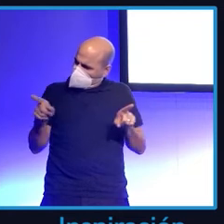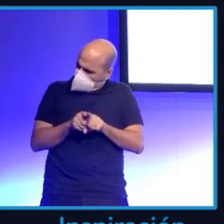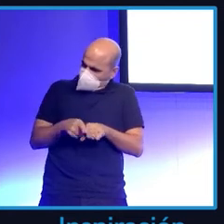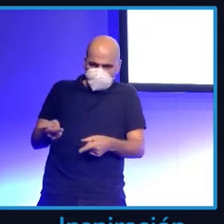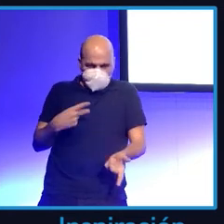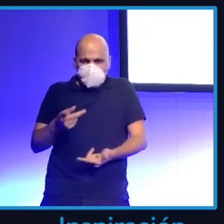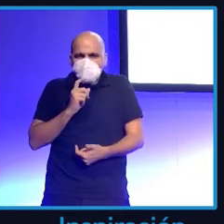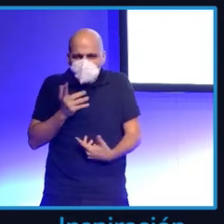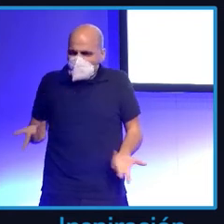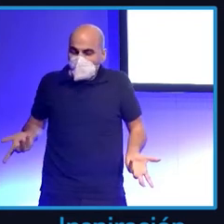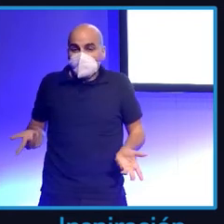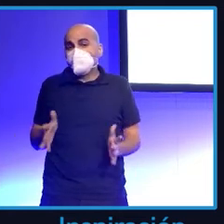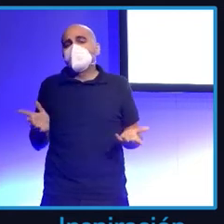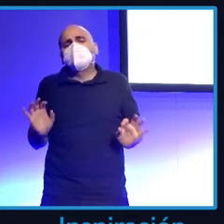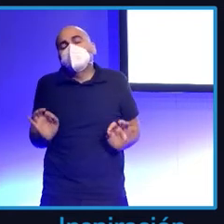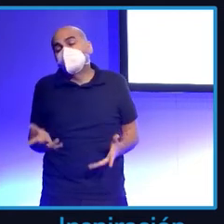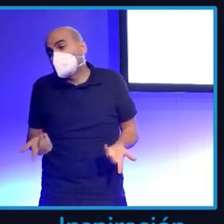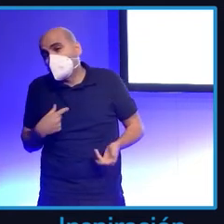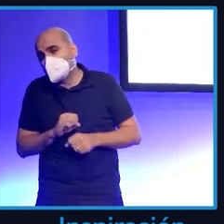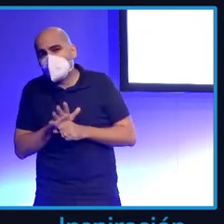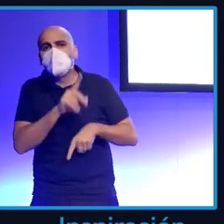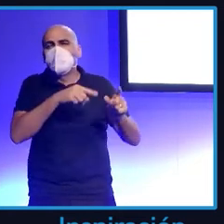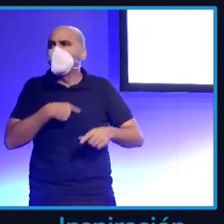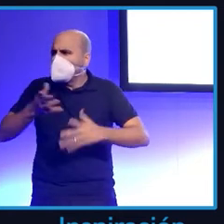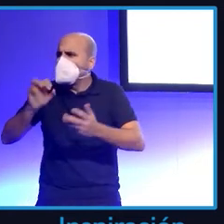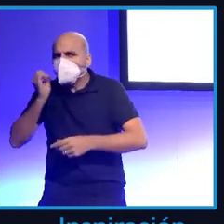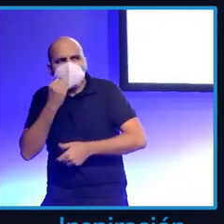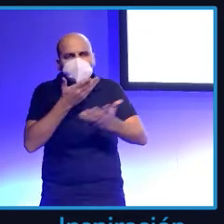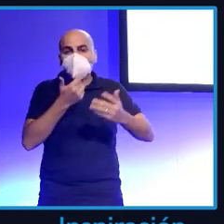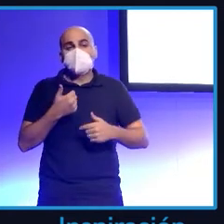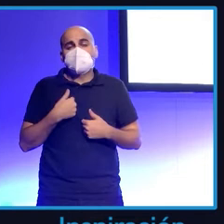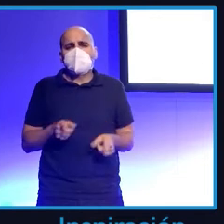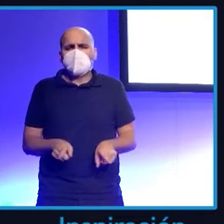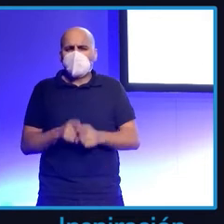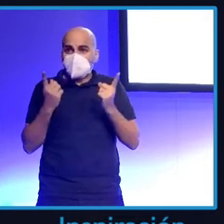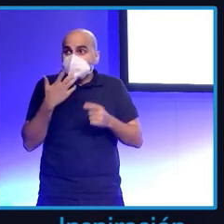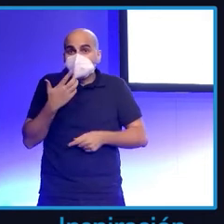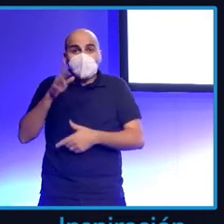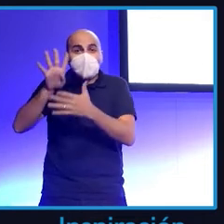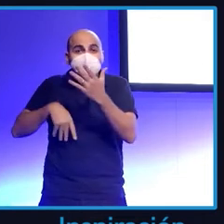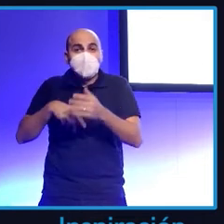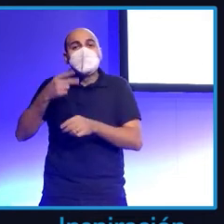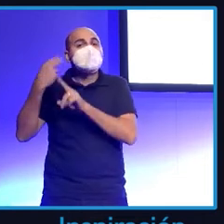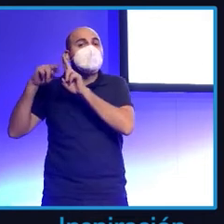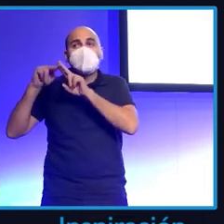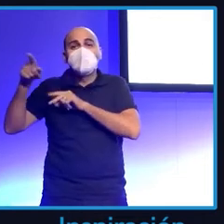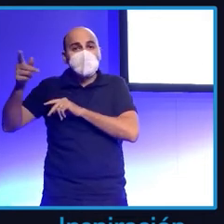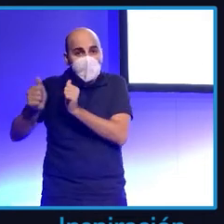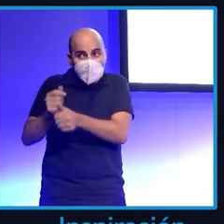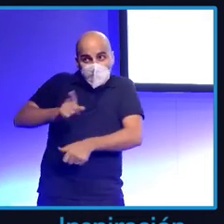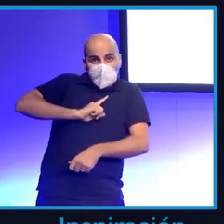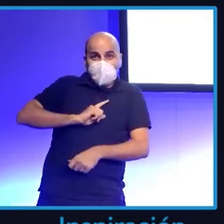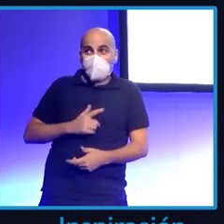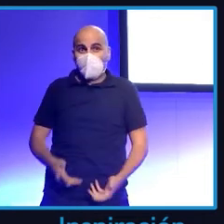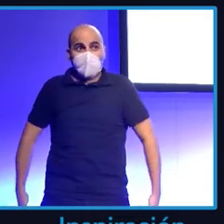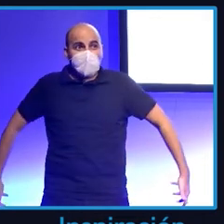ver, estamos en pandemia, esto es lo mejor que me puede pasar, que me copie la Generalitat. Yo digo, pero ¿en manos de quién estamos? Luego se vio que estábamos en